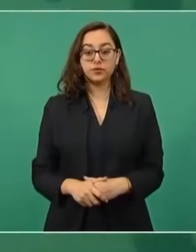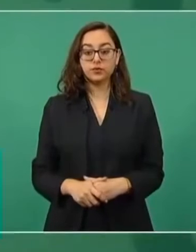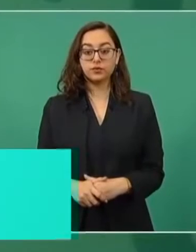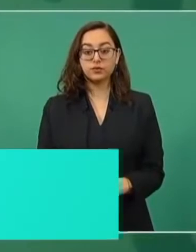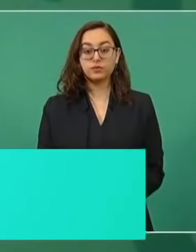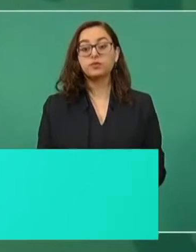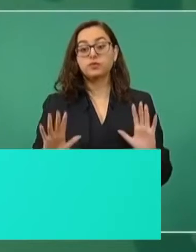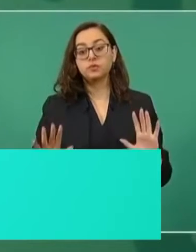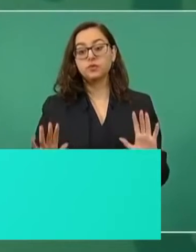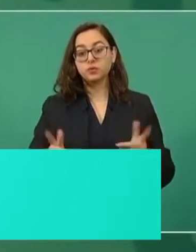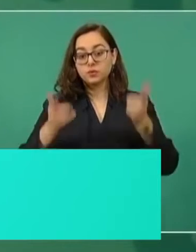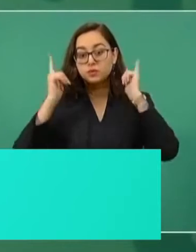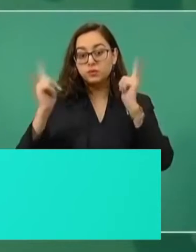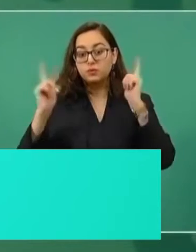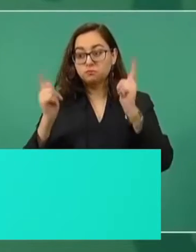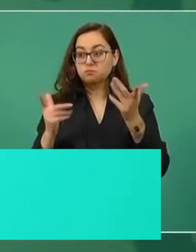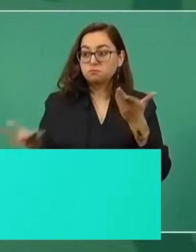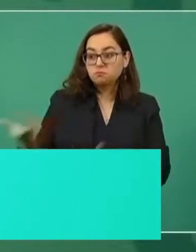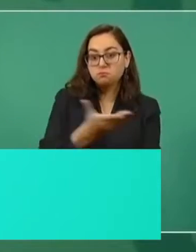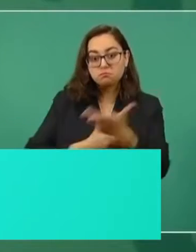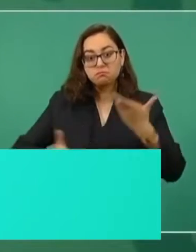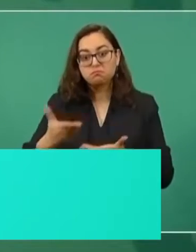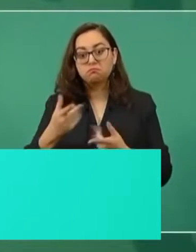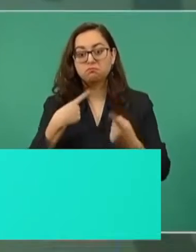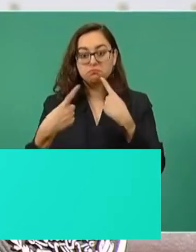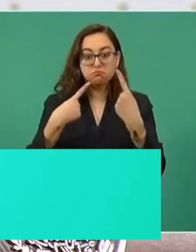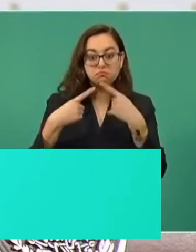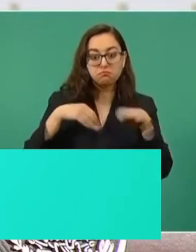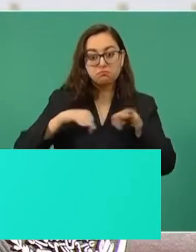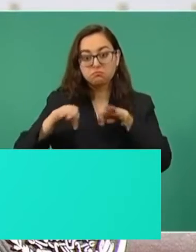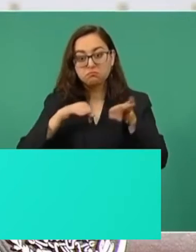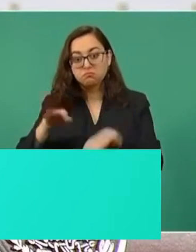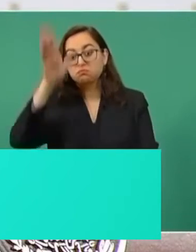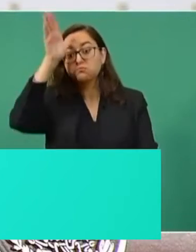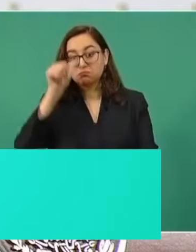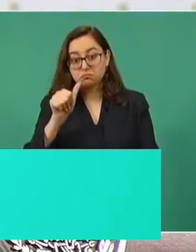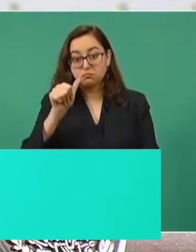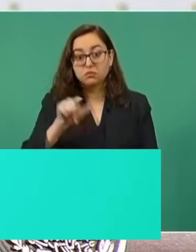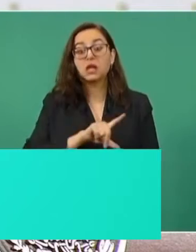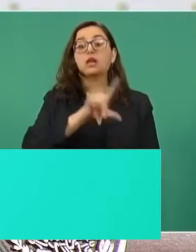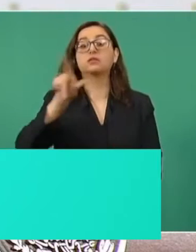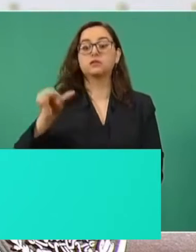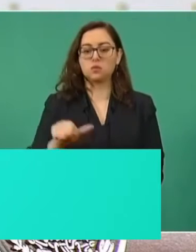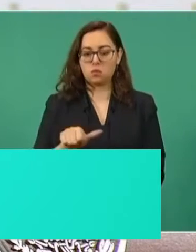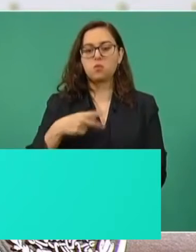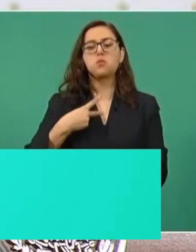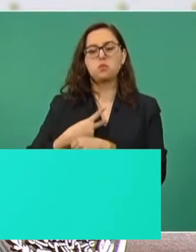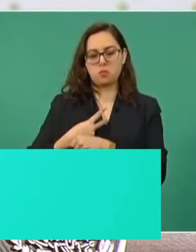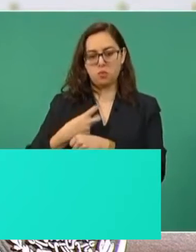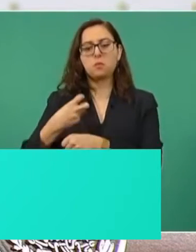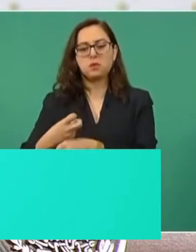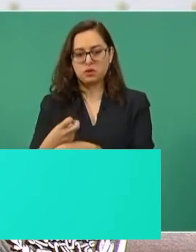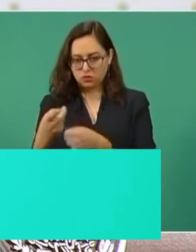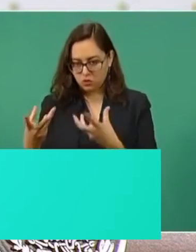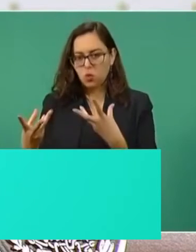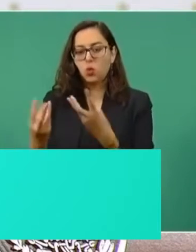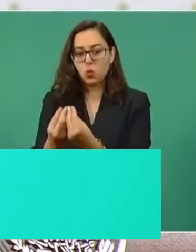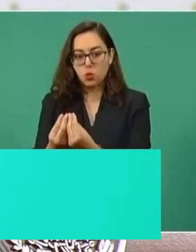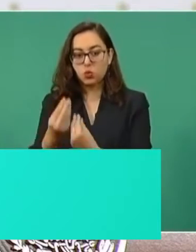se pongan de acuerdo y a mí me están invitando a una comida